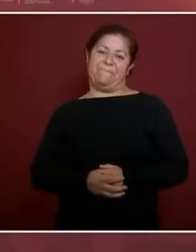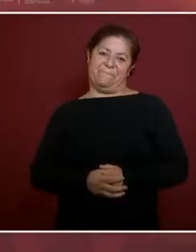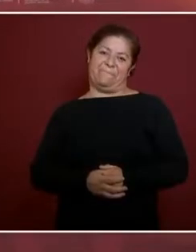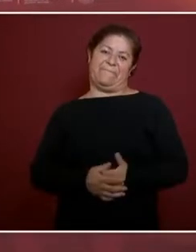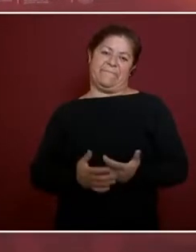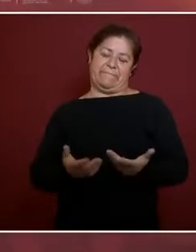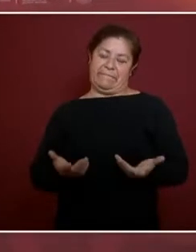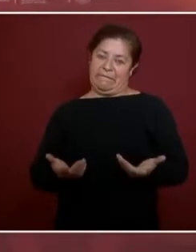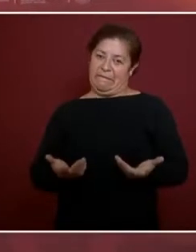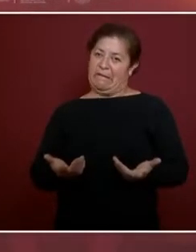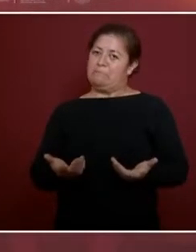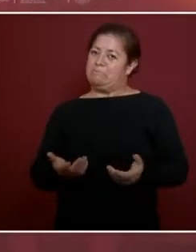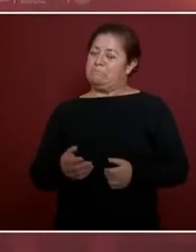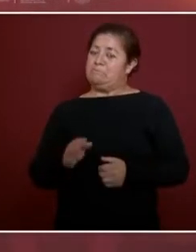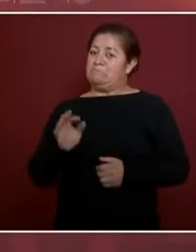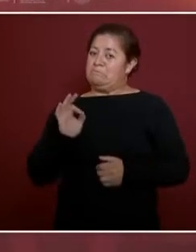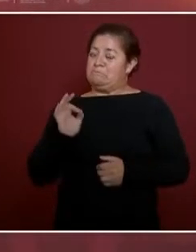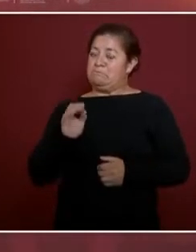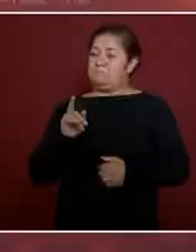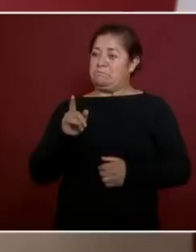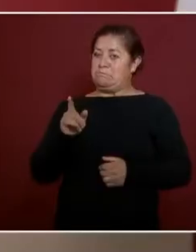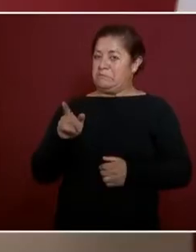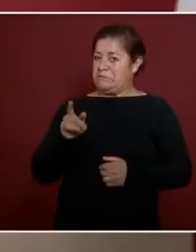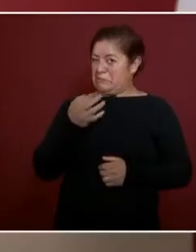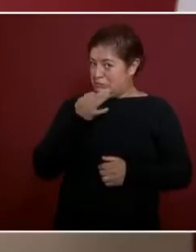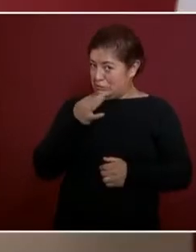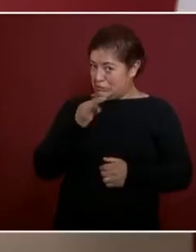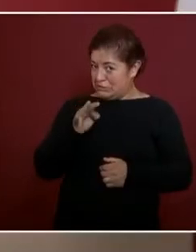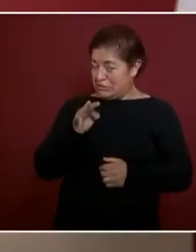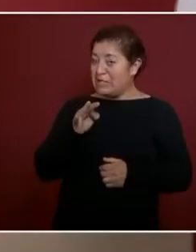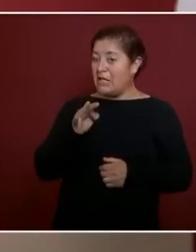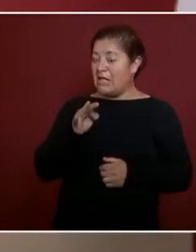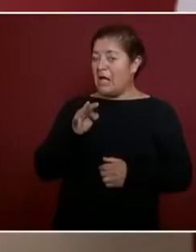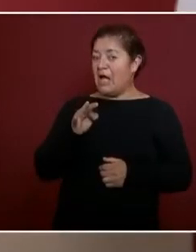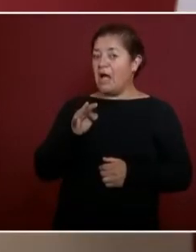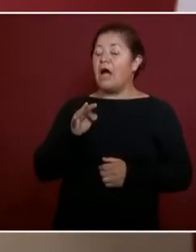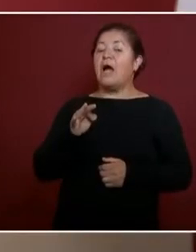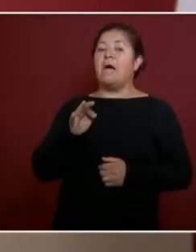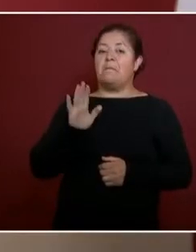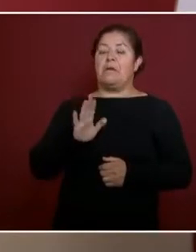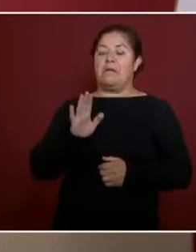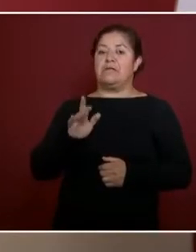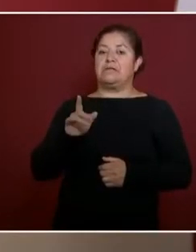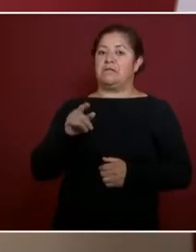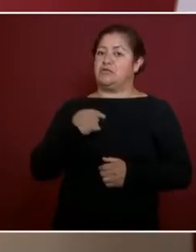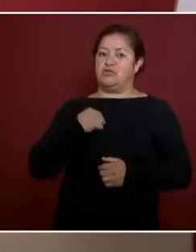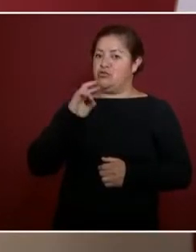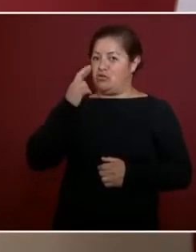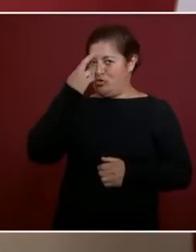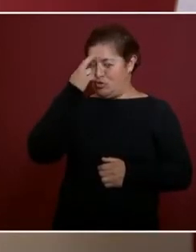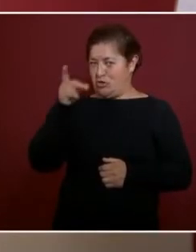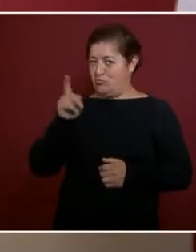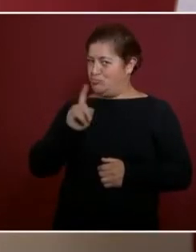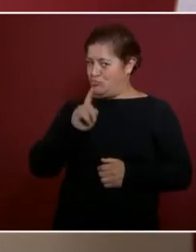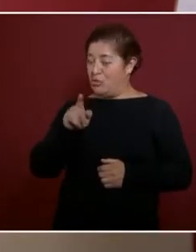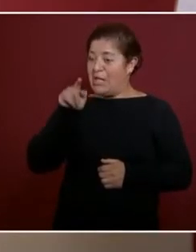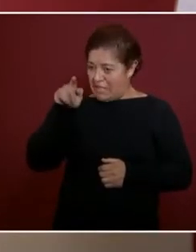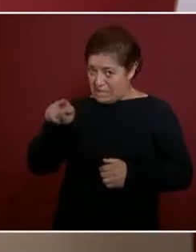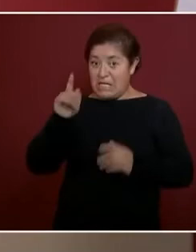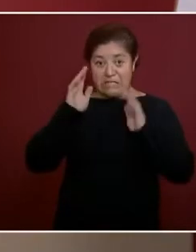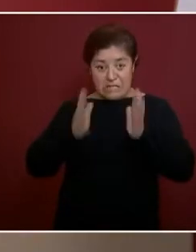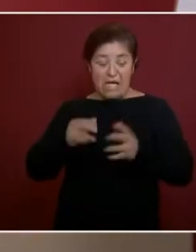venir a su pueblo y no recordarla, ella es senadora de la República.